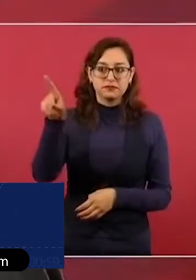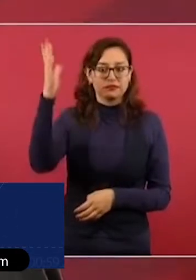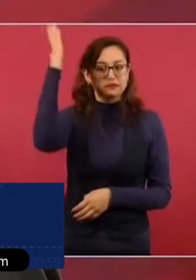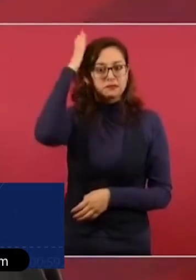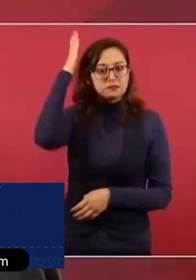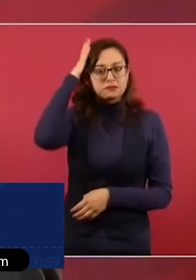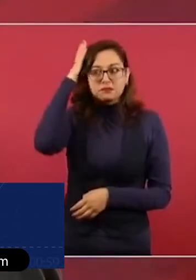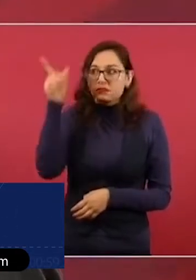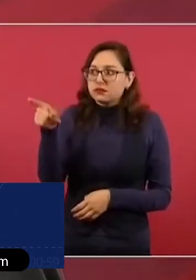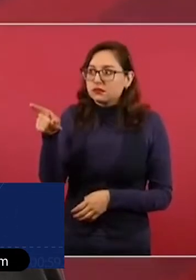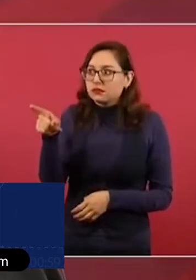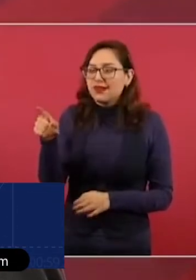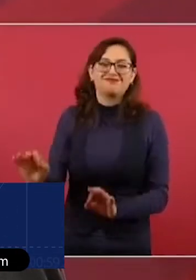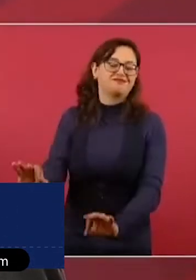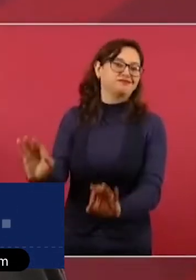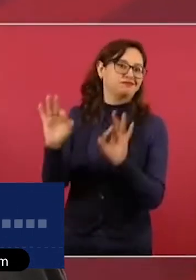verdadero pastor,